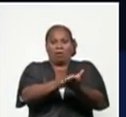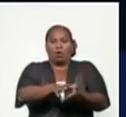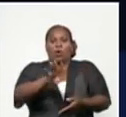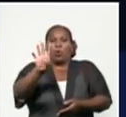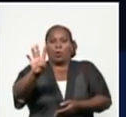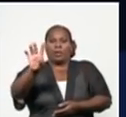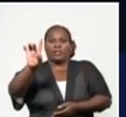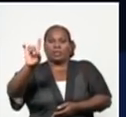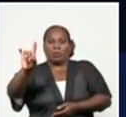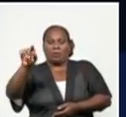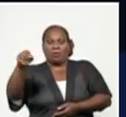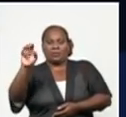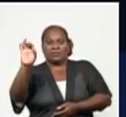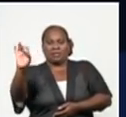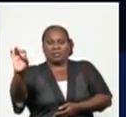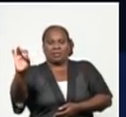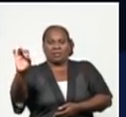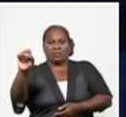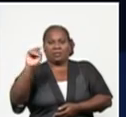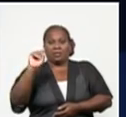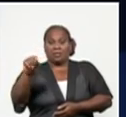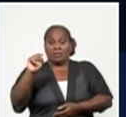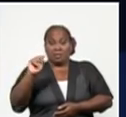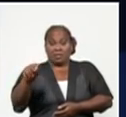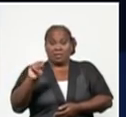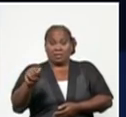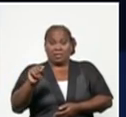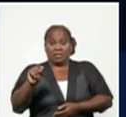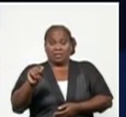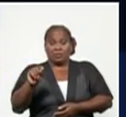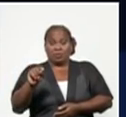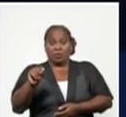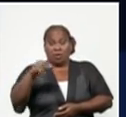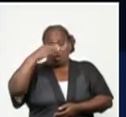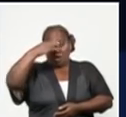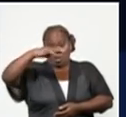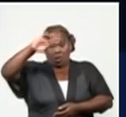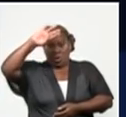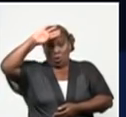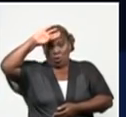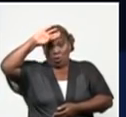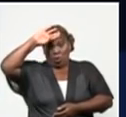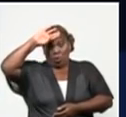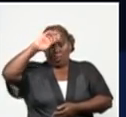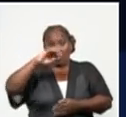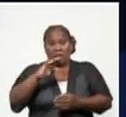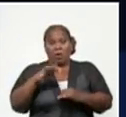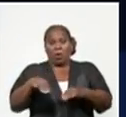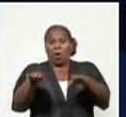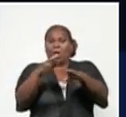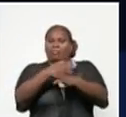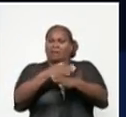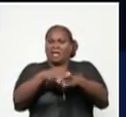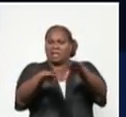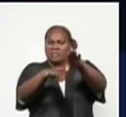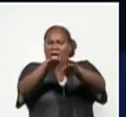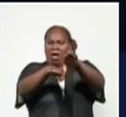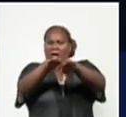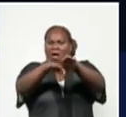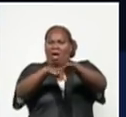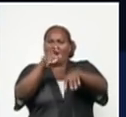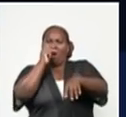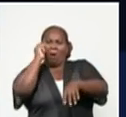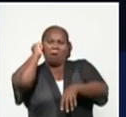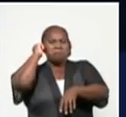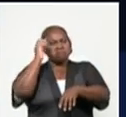,7. Que eso, como también decimos, en Cuba no ha tenido una diferencia marcada entre un